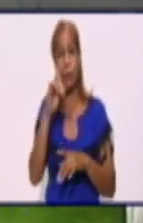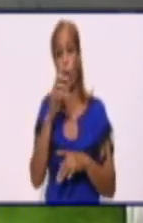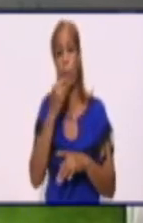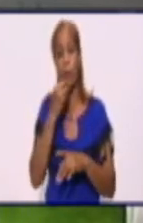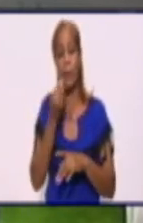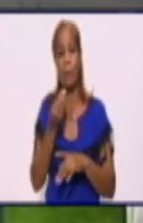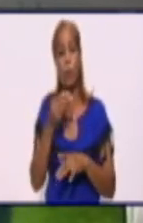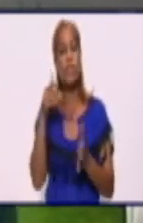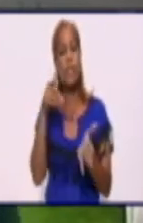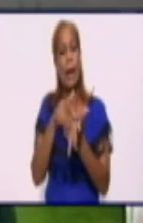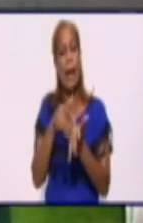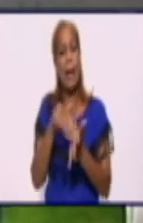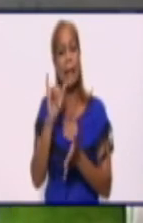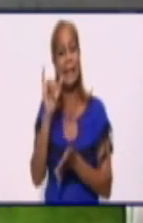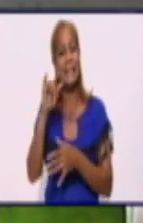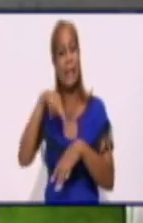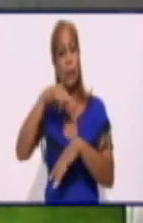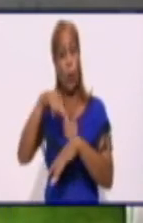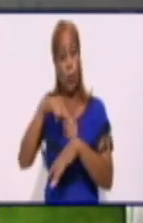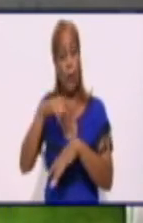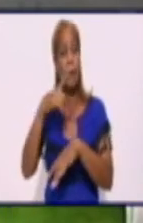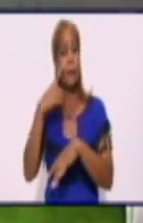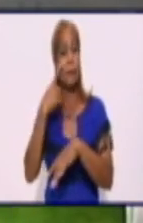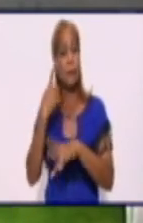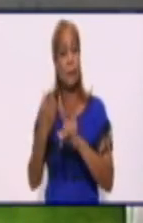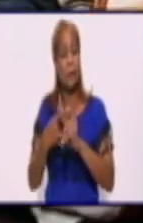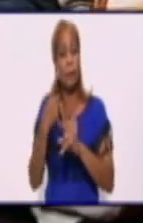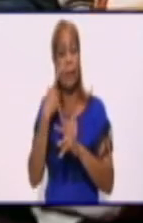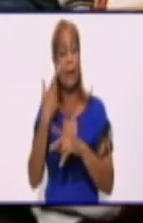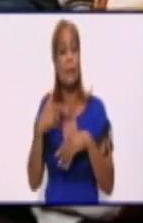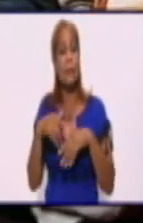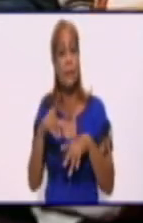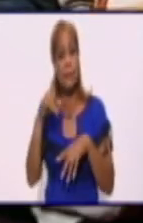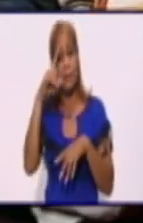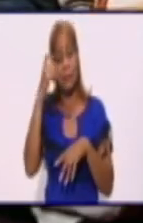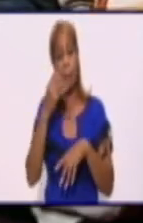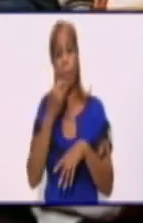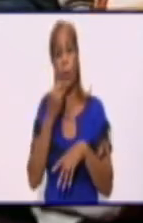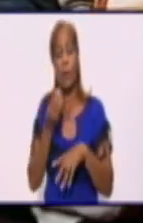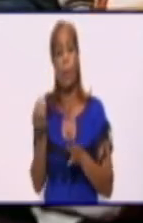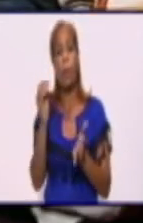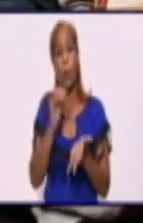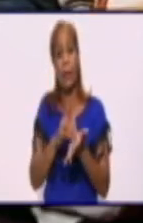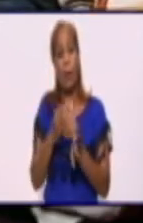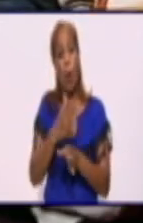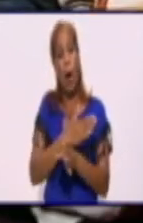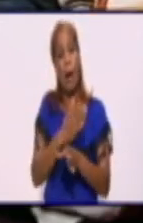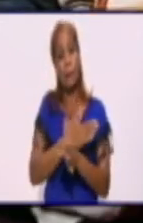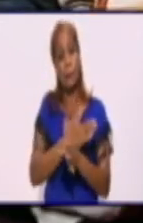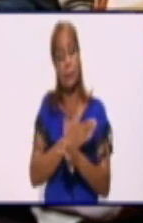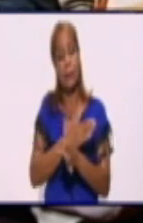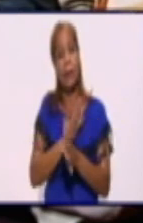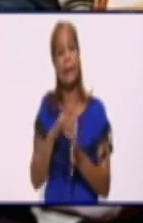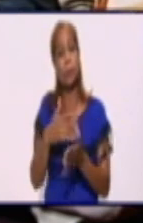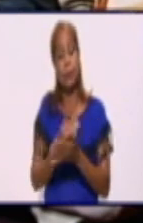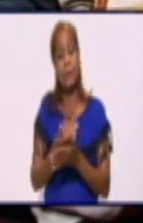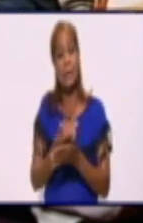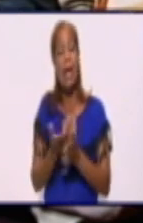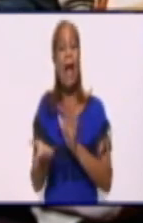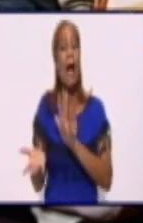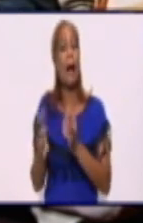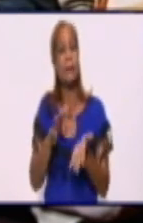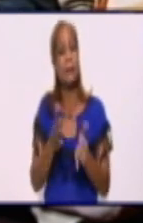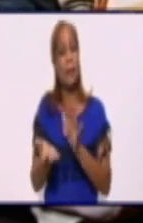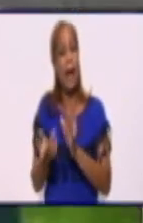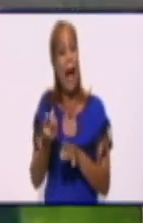equiparar en tiempo los circuitos lo más posible. sea, ayer el promedio fue de 3 horas y 36 minutos los circuitos, pero